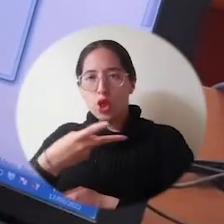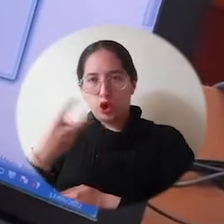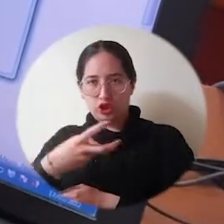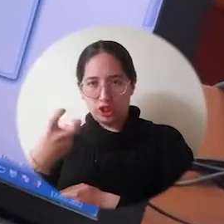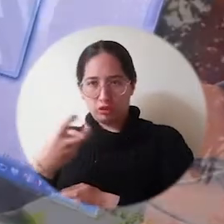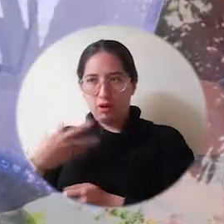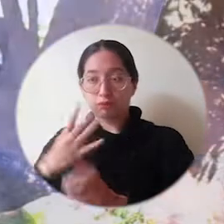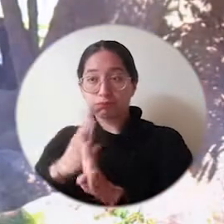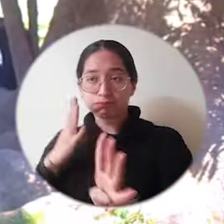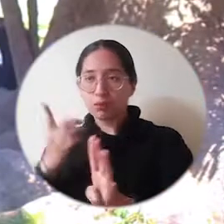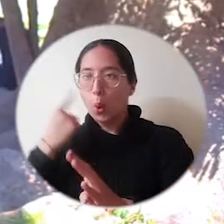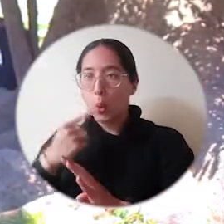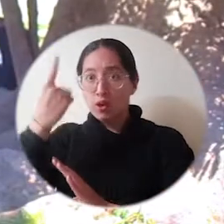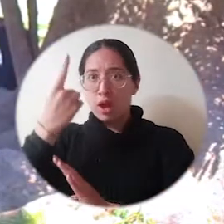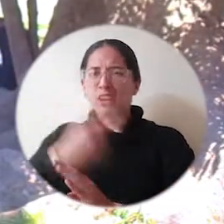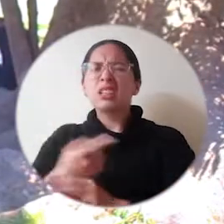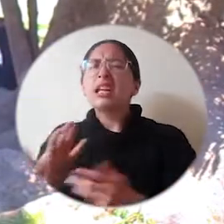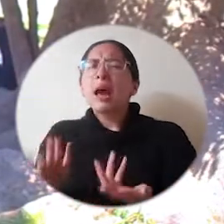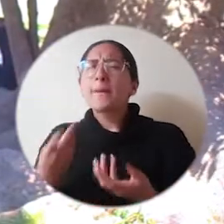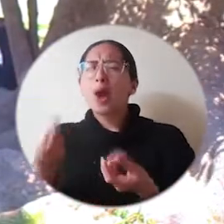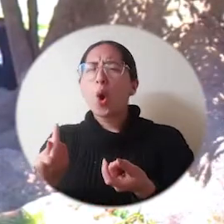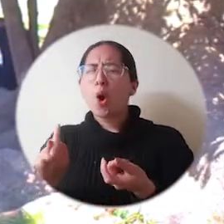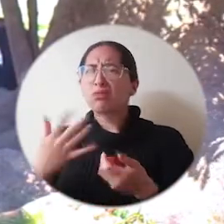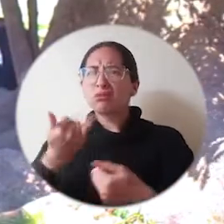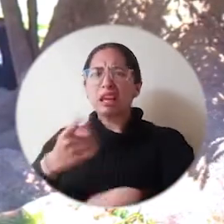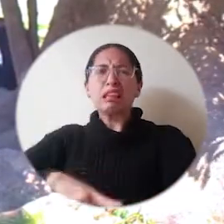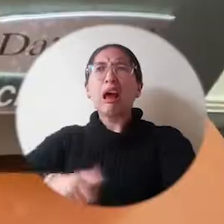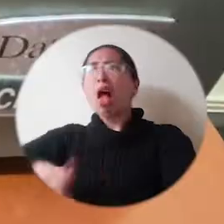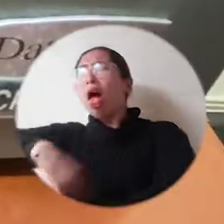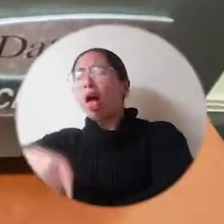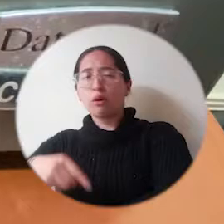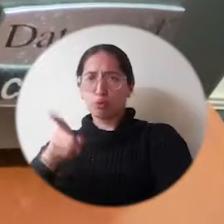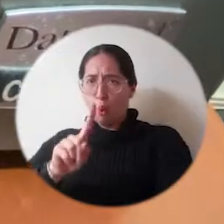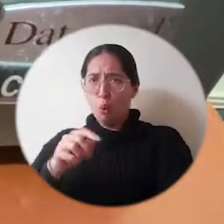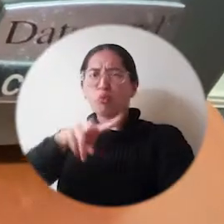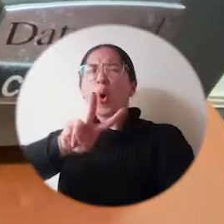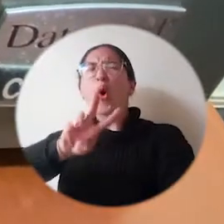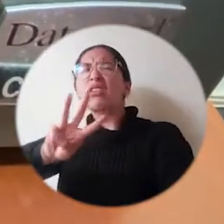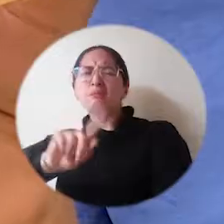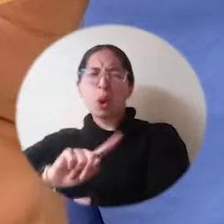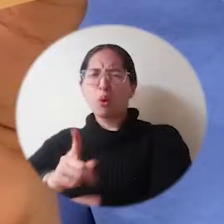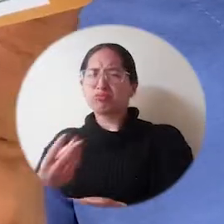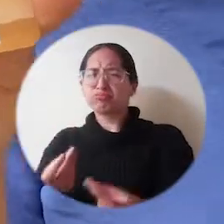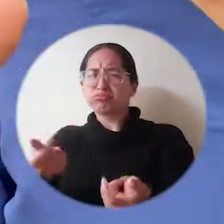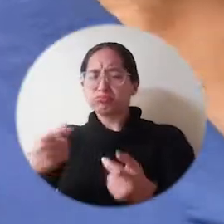día. En menos de 3 minutos ya tiene su carnet.